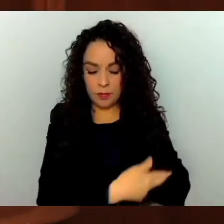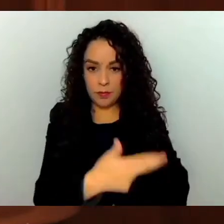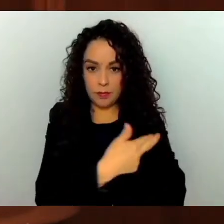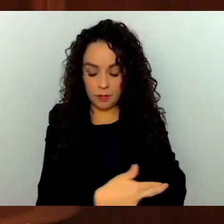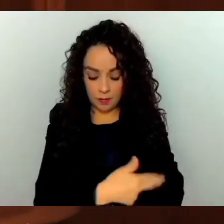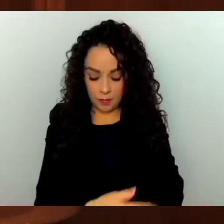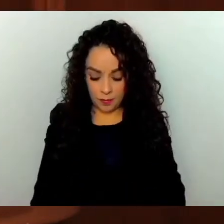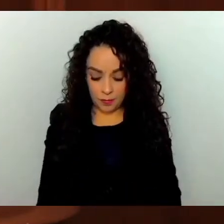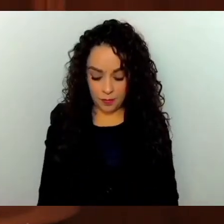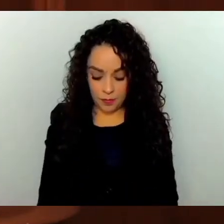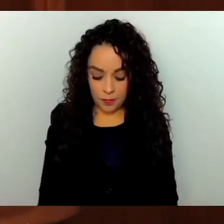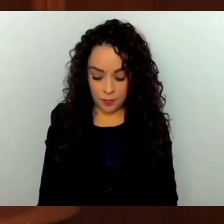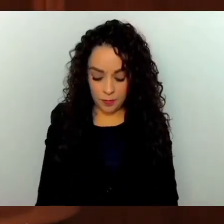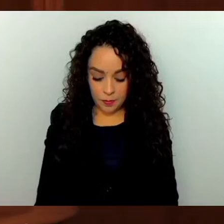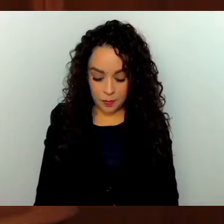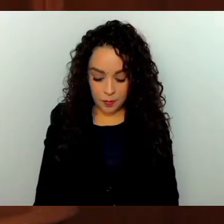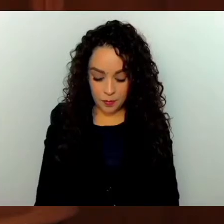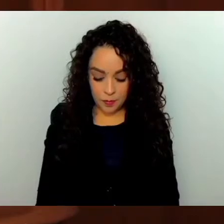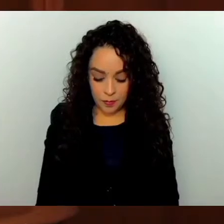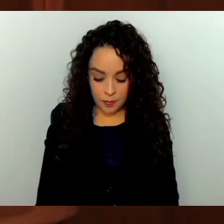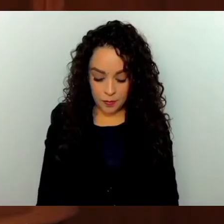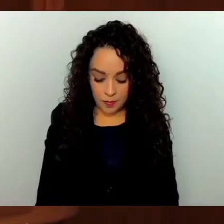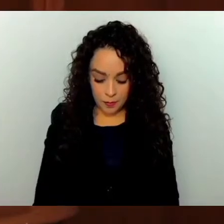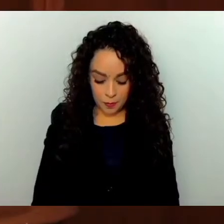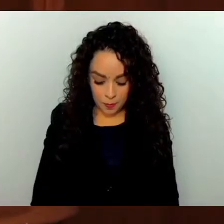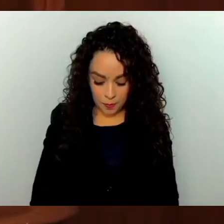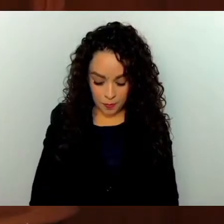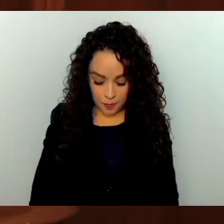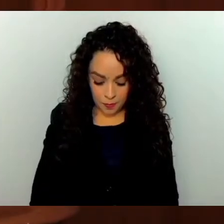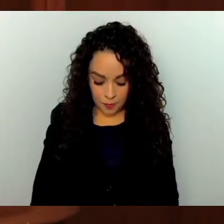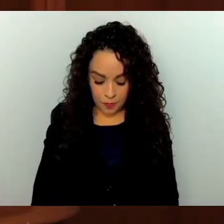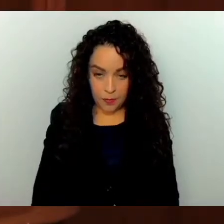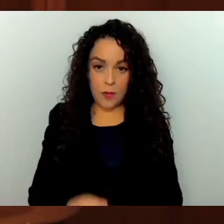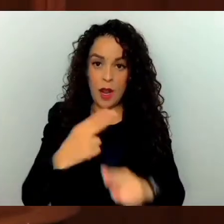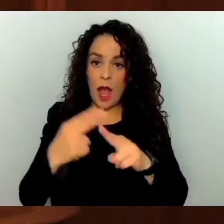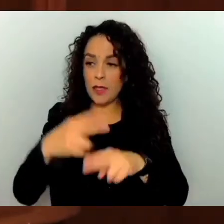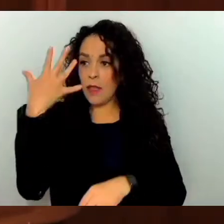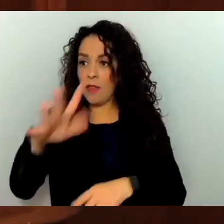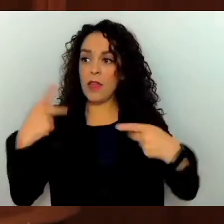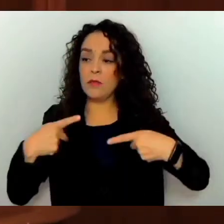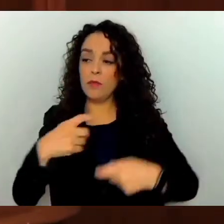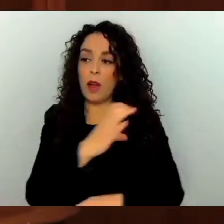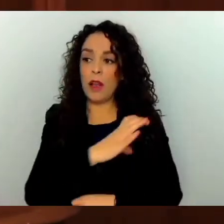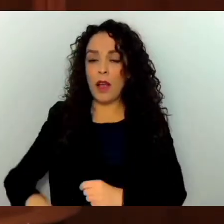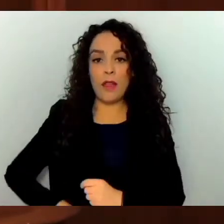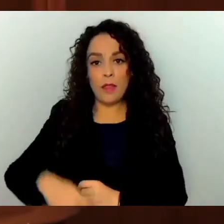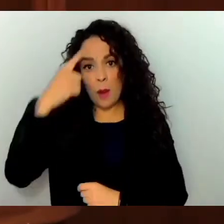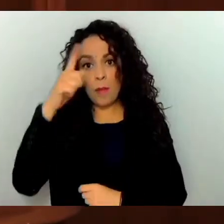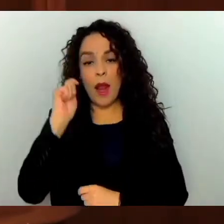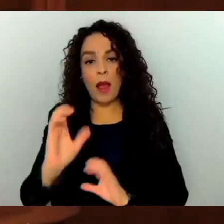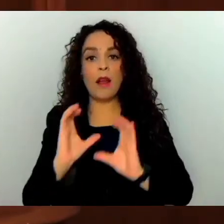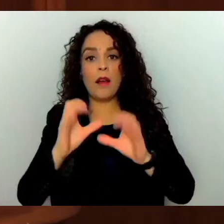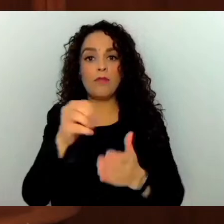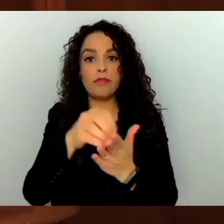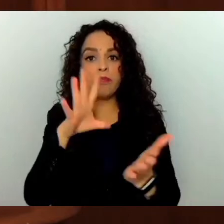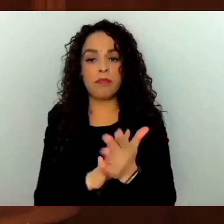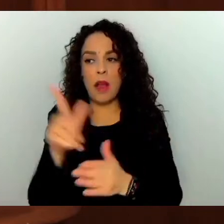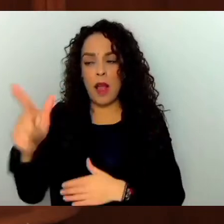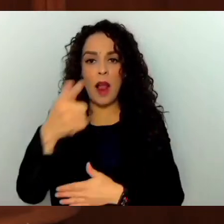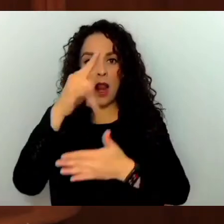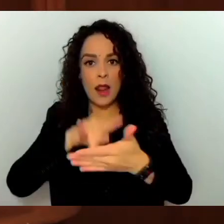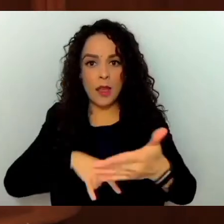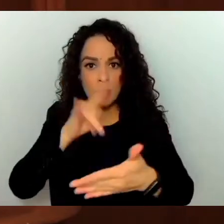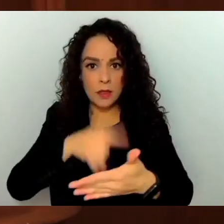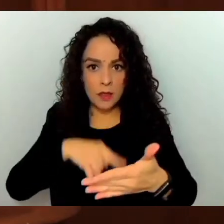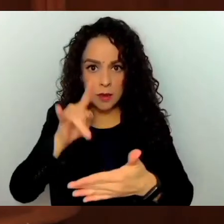para ocupar el cargo y seleccionar hasta 10 candidatas o candidatos para integrar la lista. En caso de que la Junta